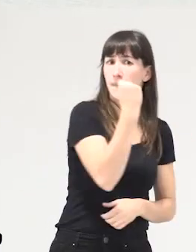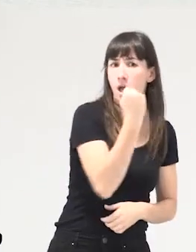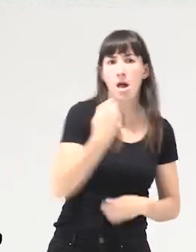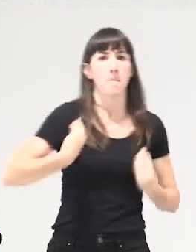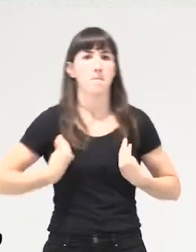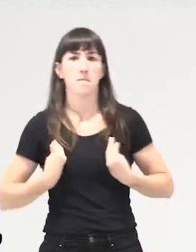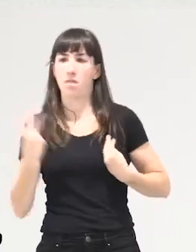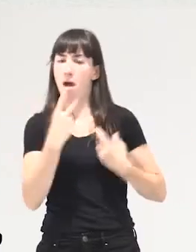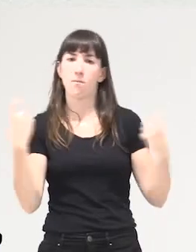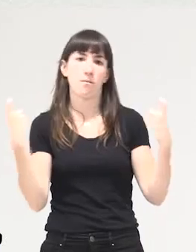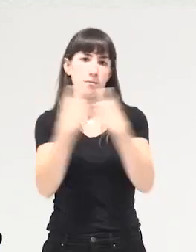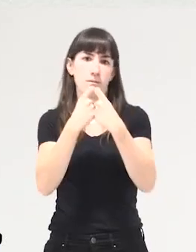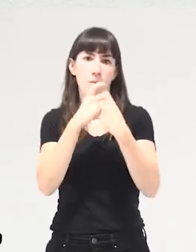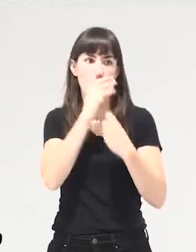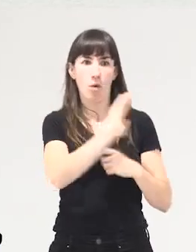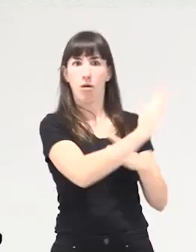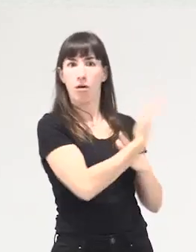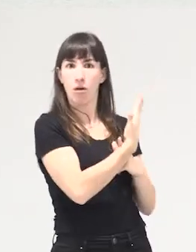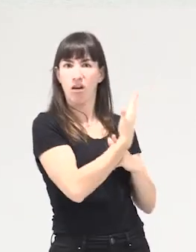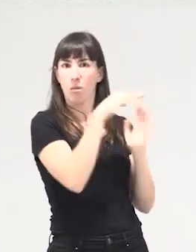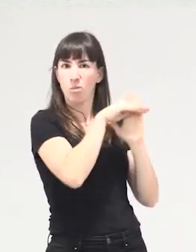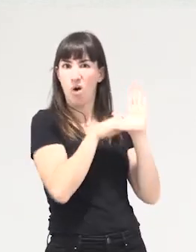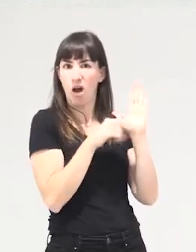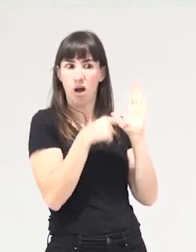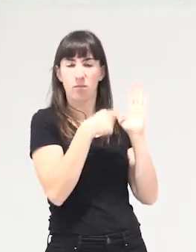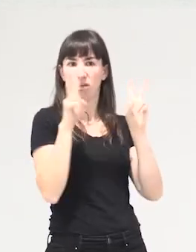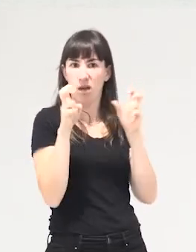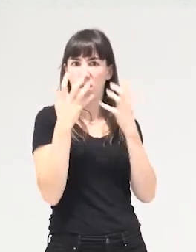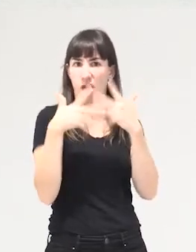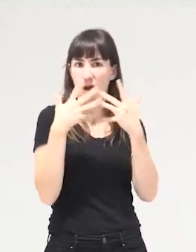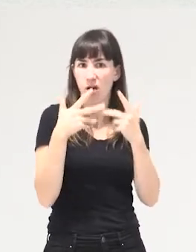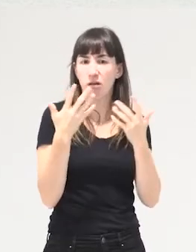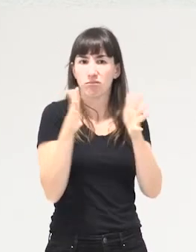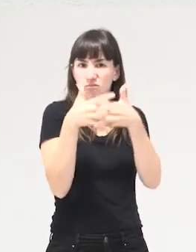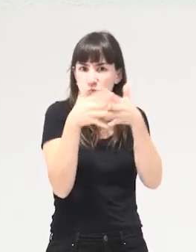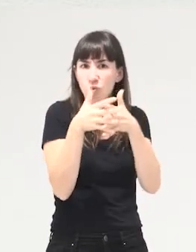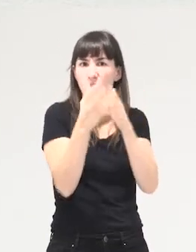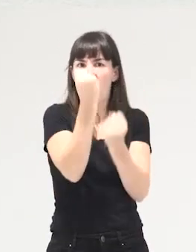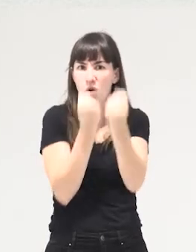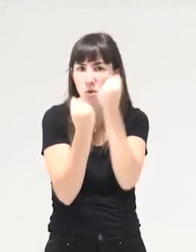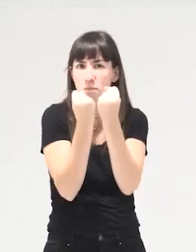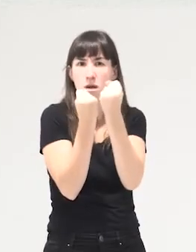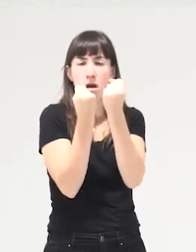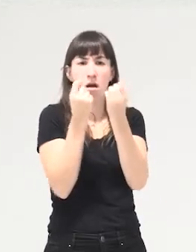se enfrentaron los programas de ajuste estructural, toda la oleada de tratados de comercio-inversión, etc., hace ya unas